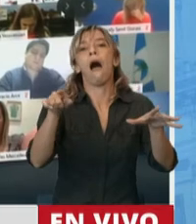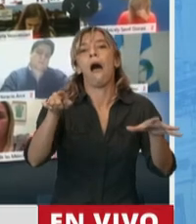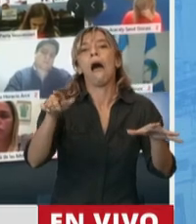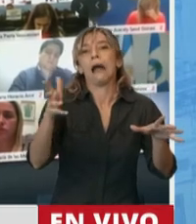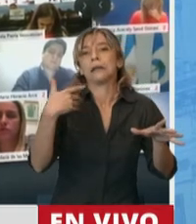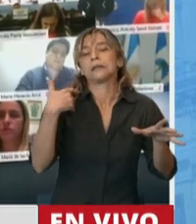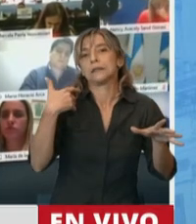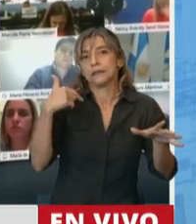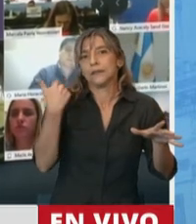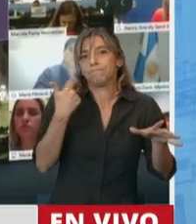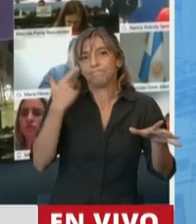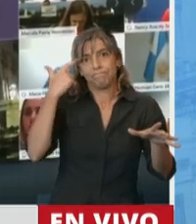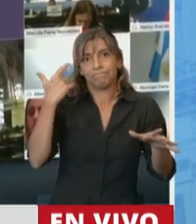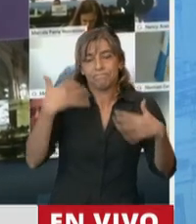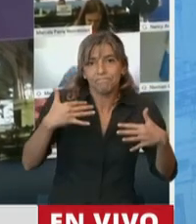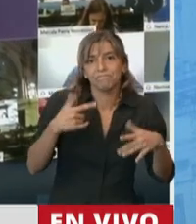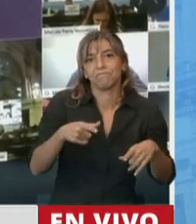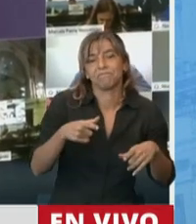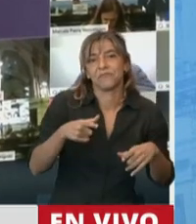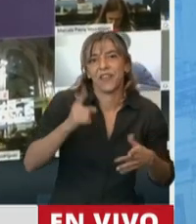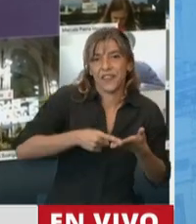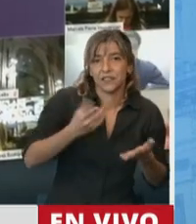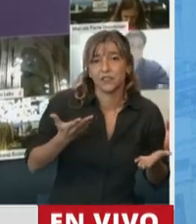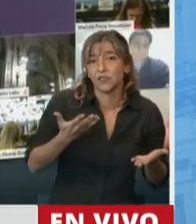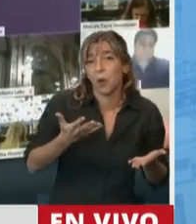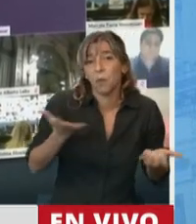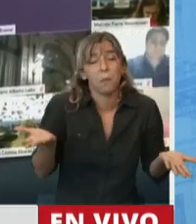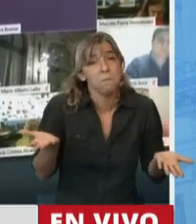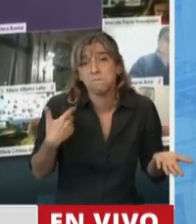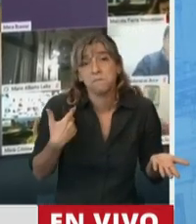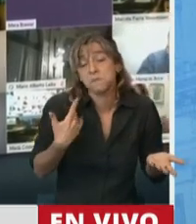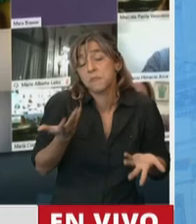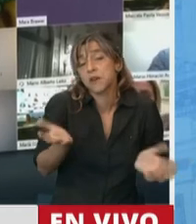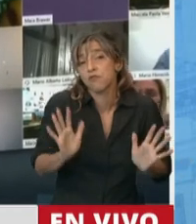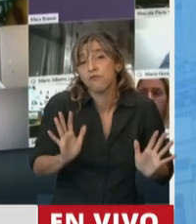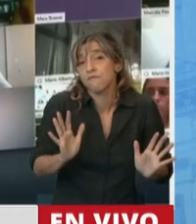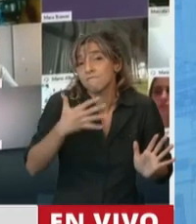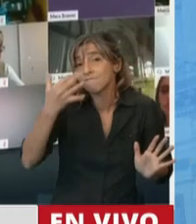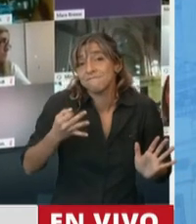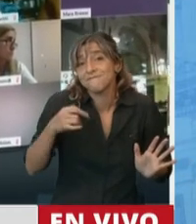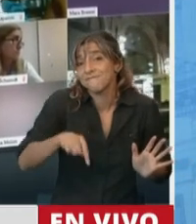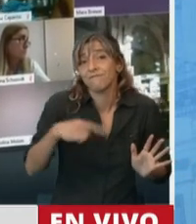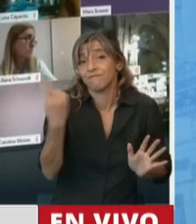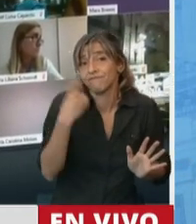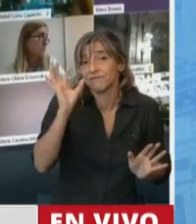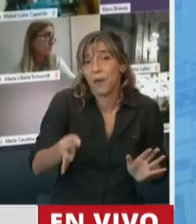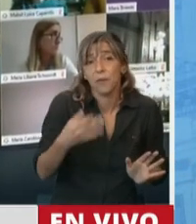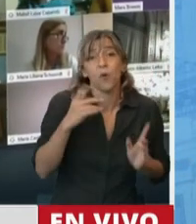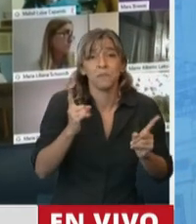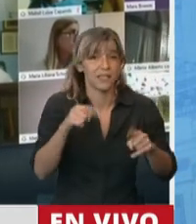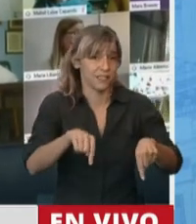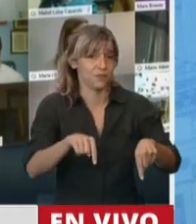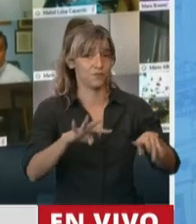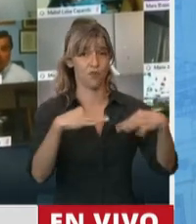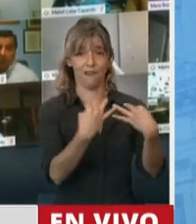que en otros campos, más allá de las dificultades de aprendizaje que algunos sectores, aún dentro de nuestra propia Cámara,